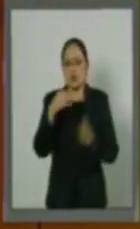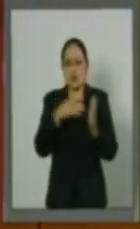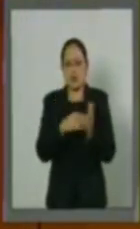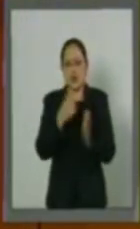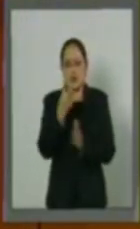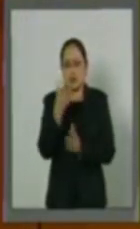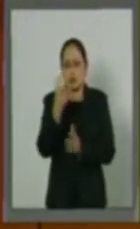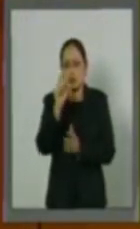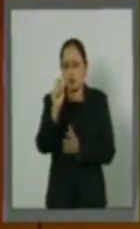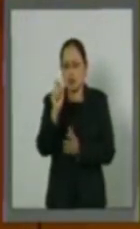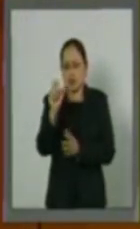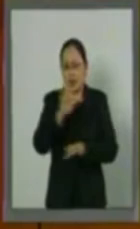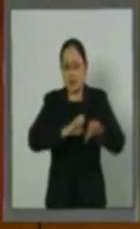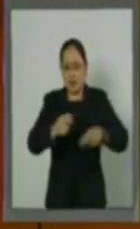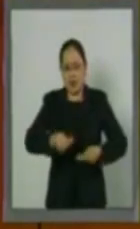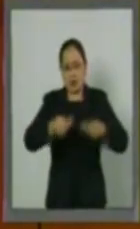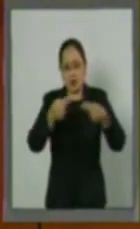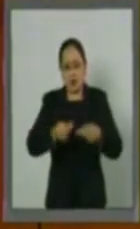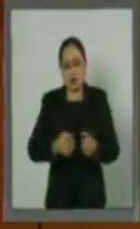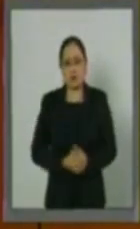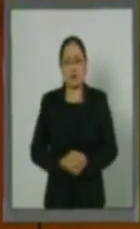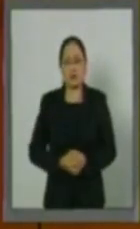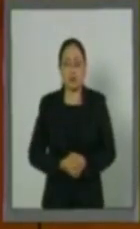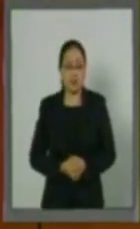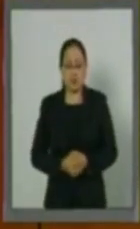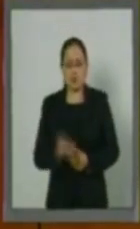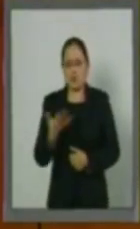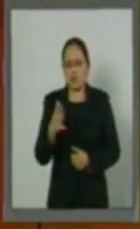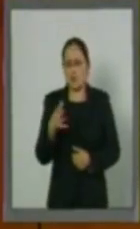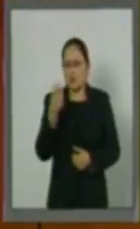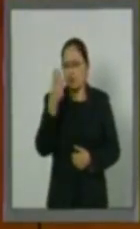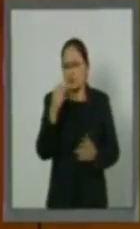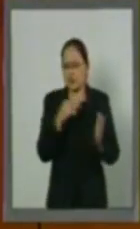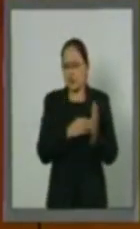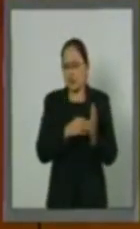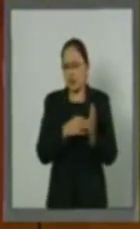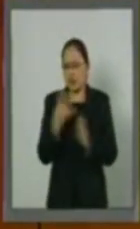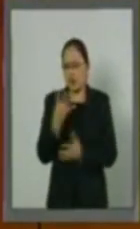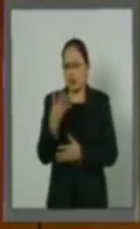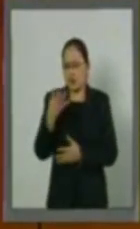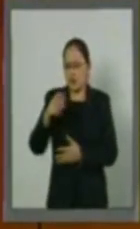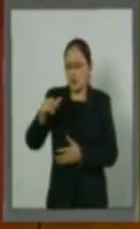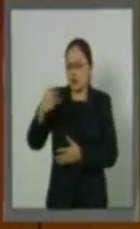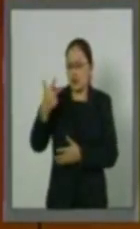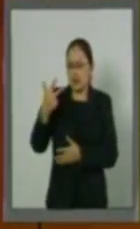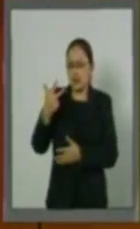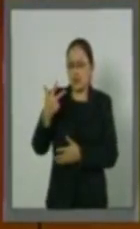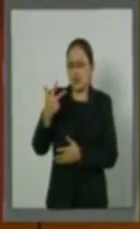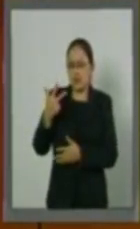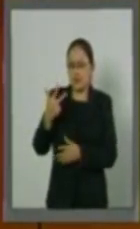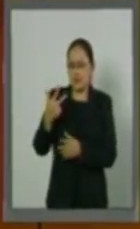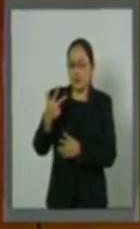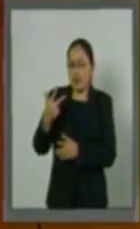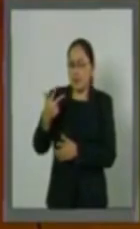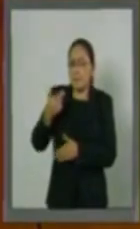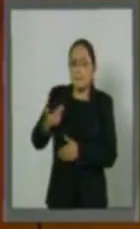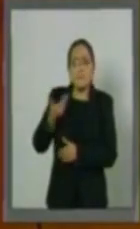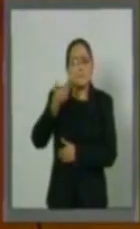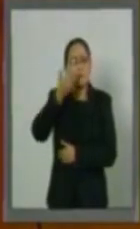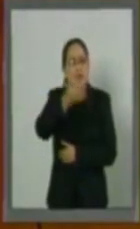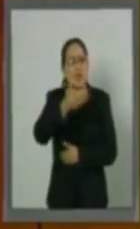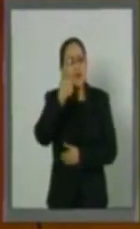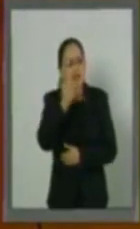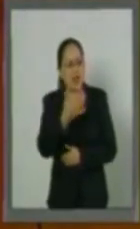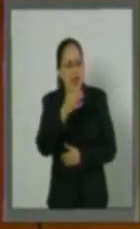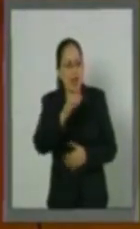empresas y 3 mil 413 han solicitado la